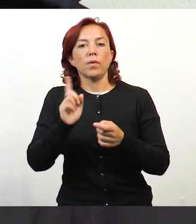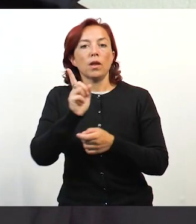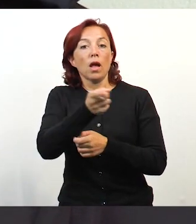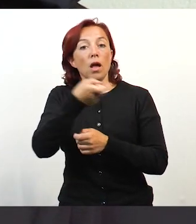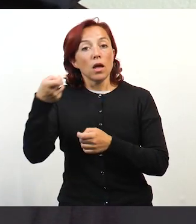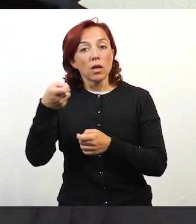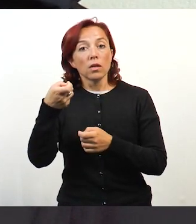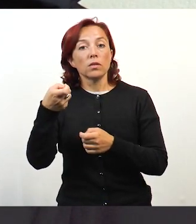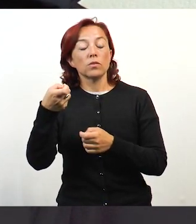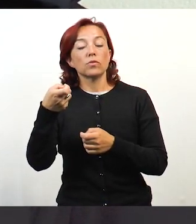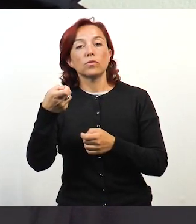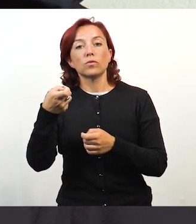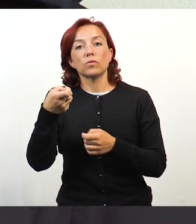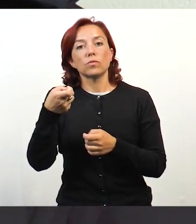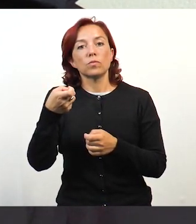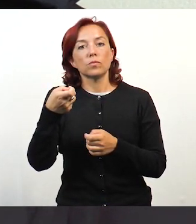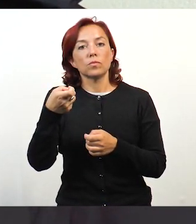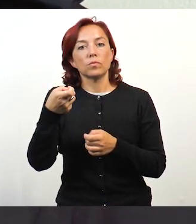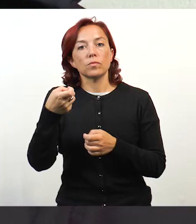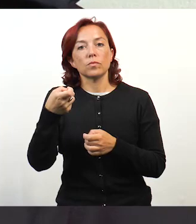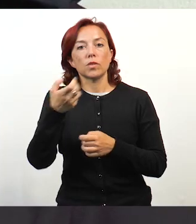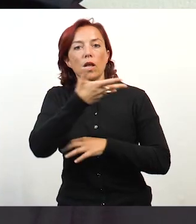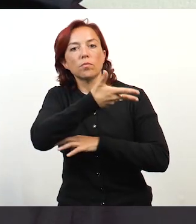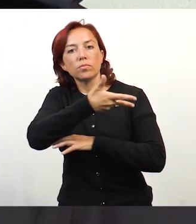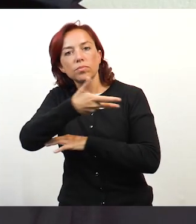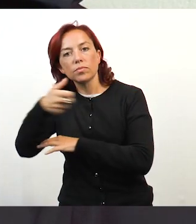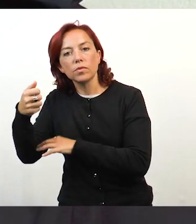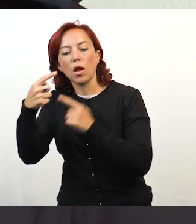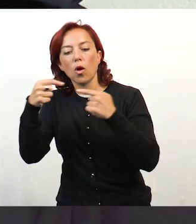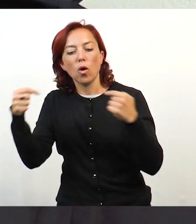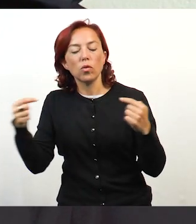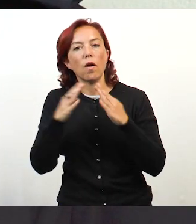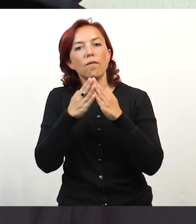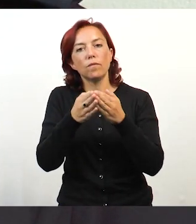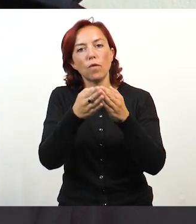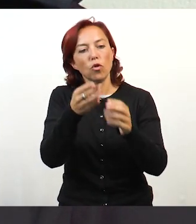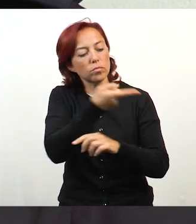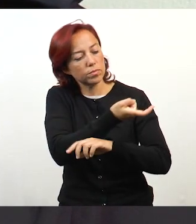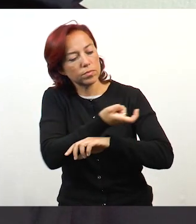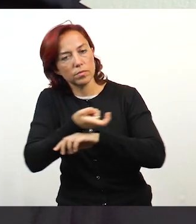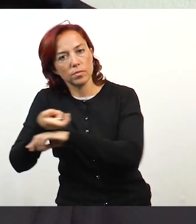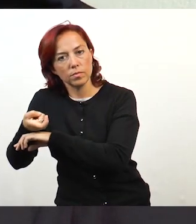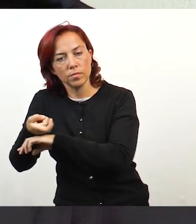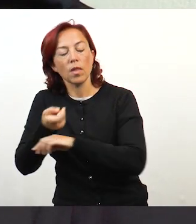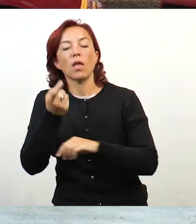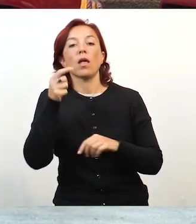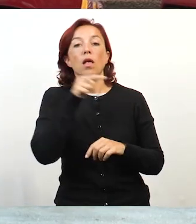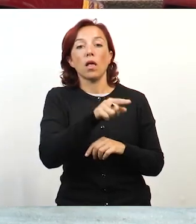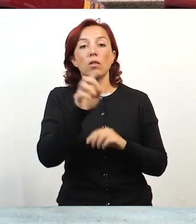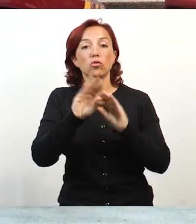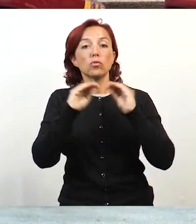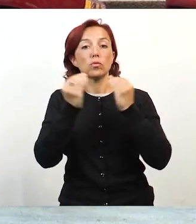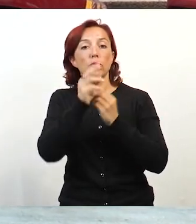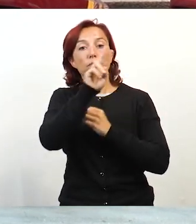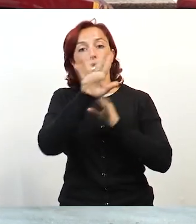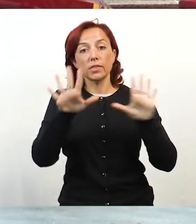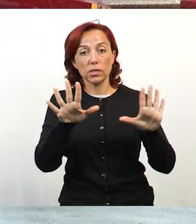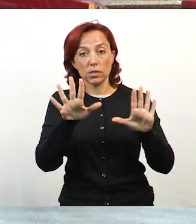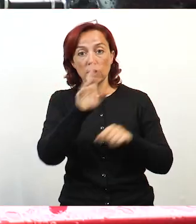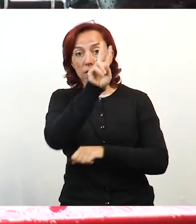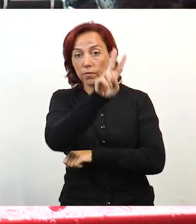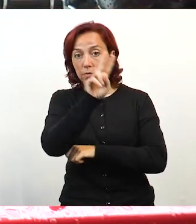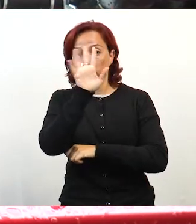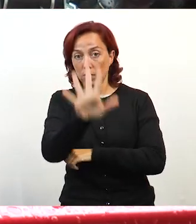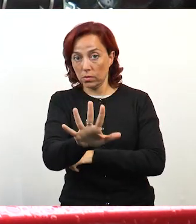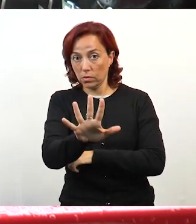ganchos para enganche de los trailers que nos permiten el traslado de los botes. Este total de 25 vehículos